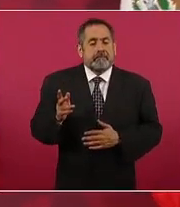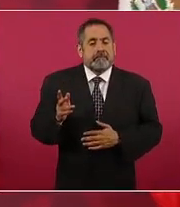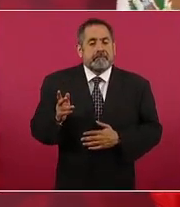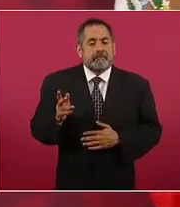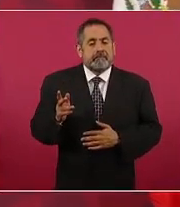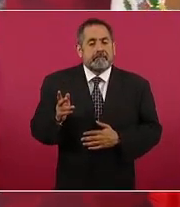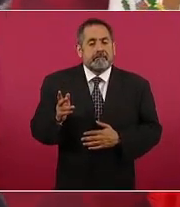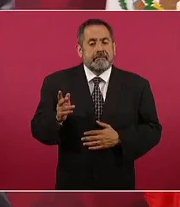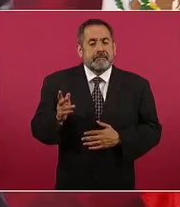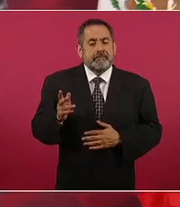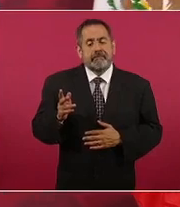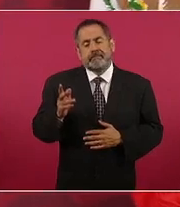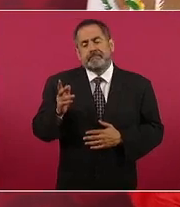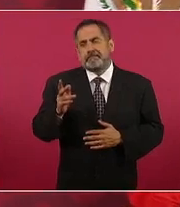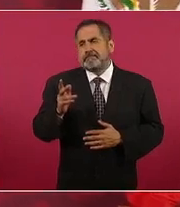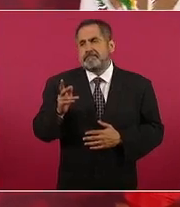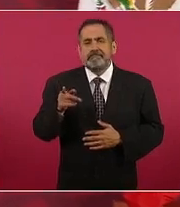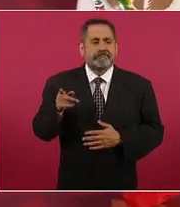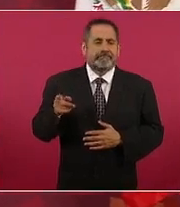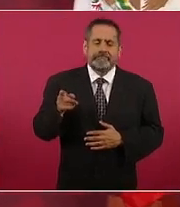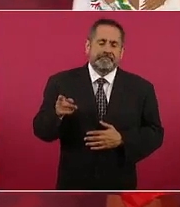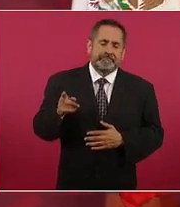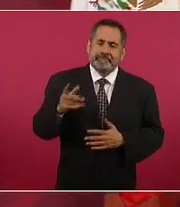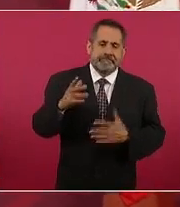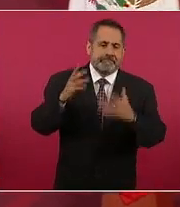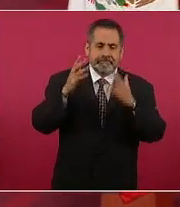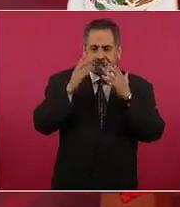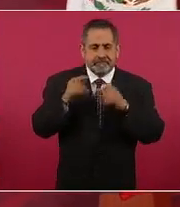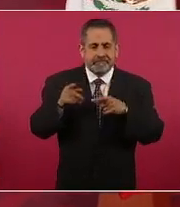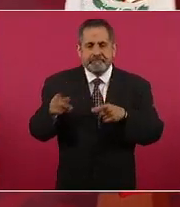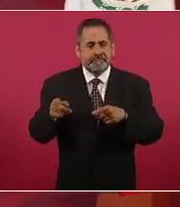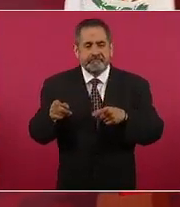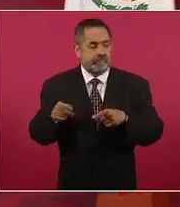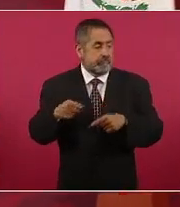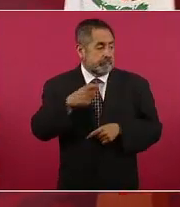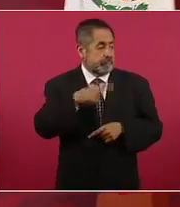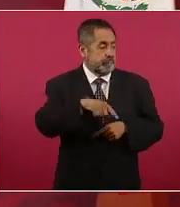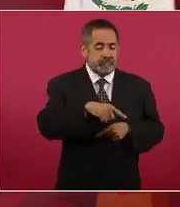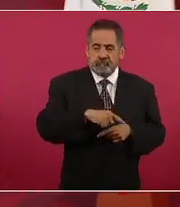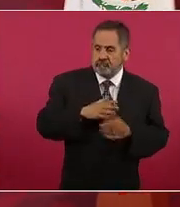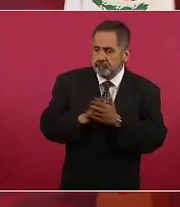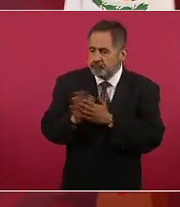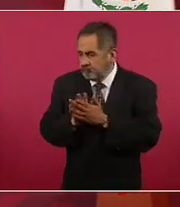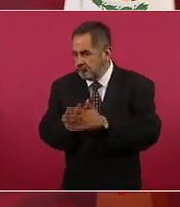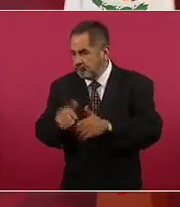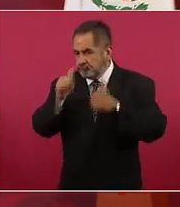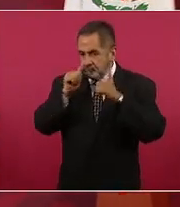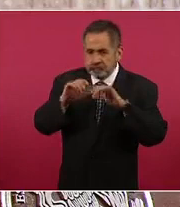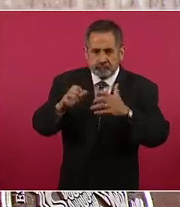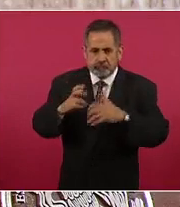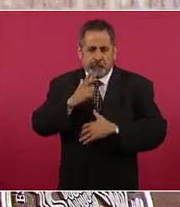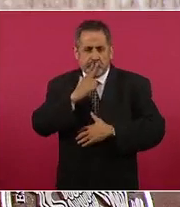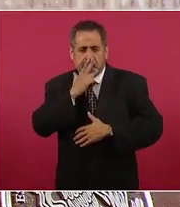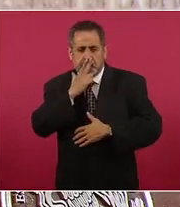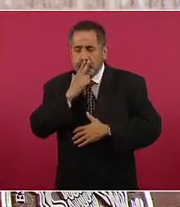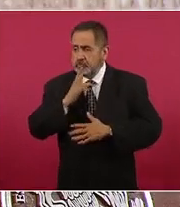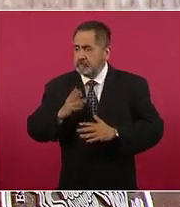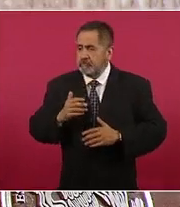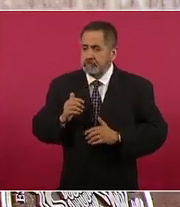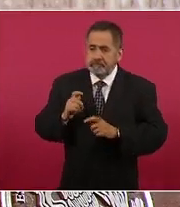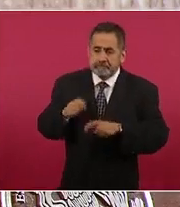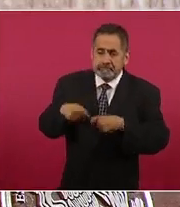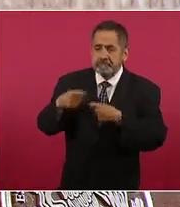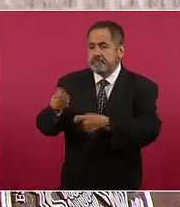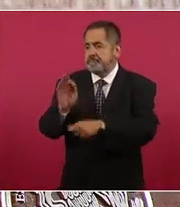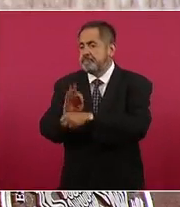no tienen interés en beneficiar al